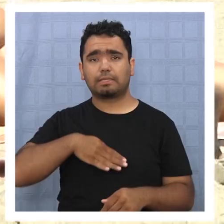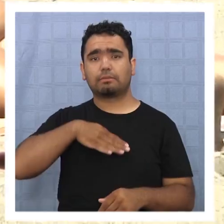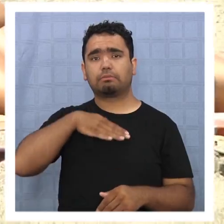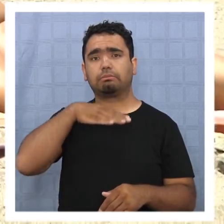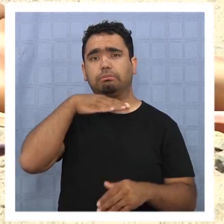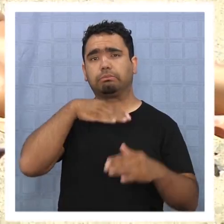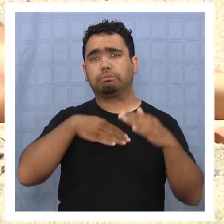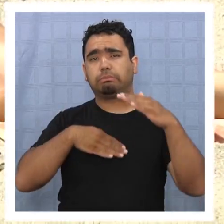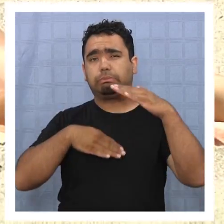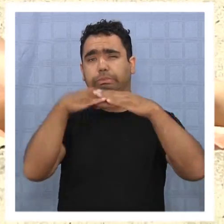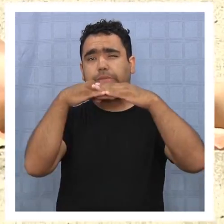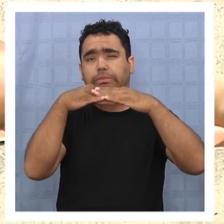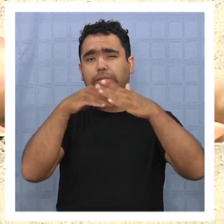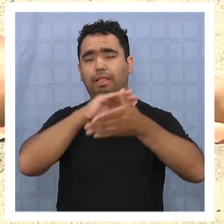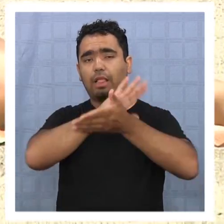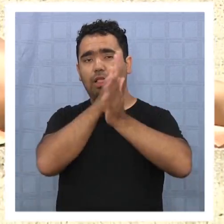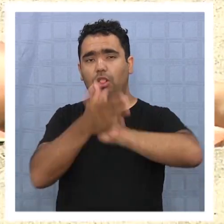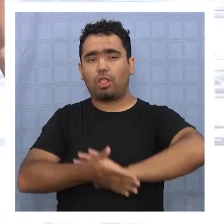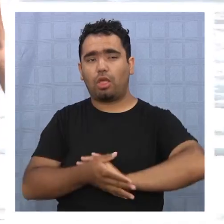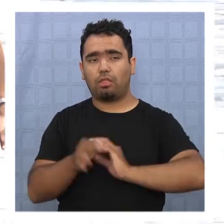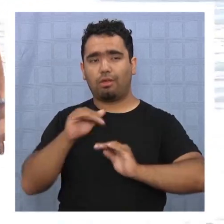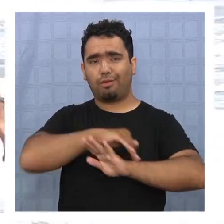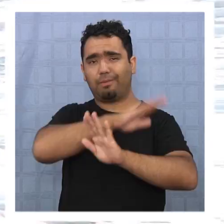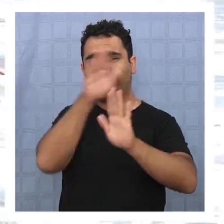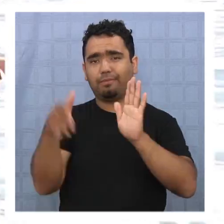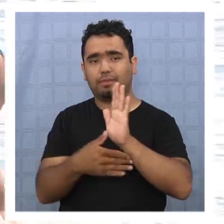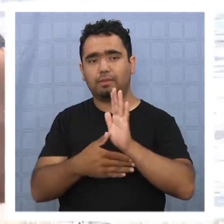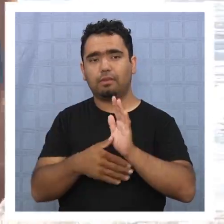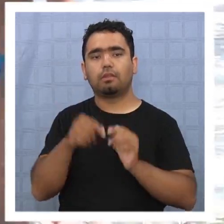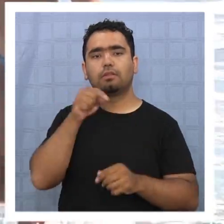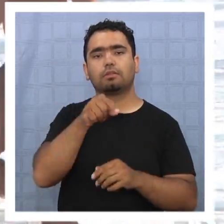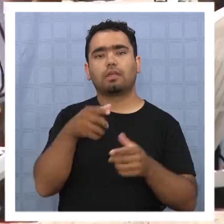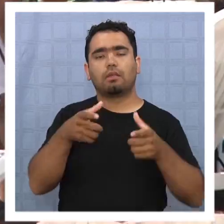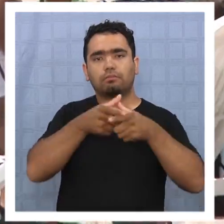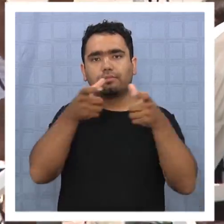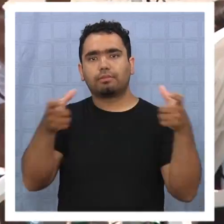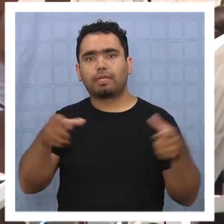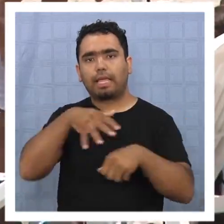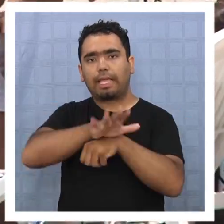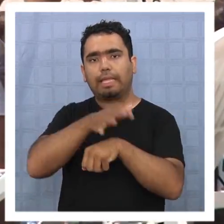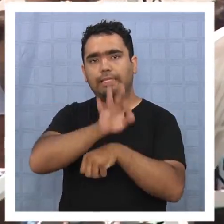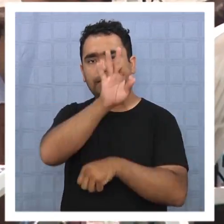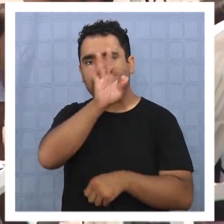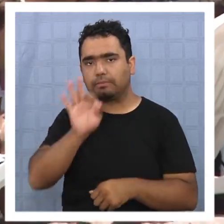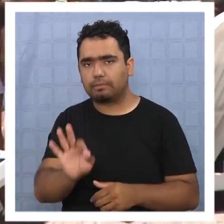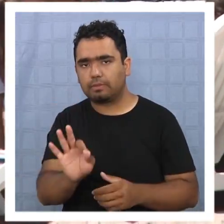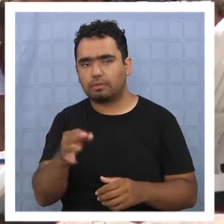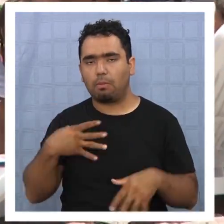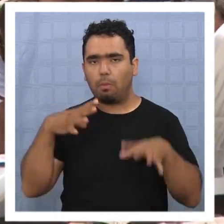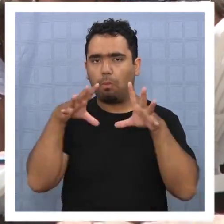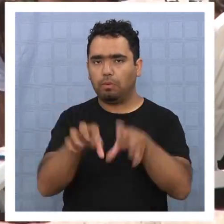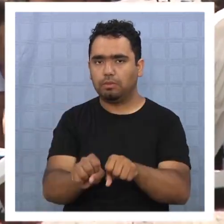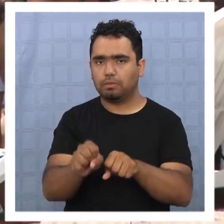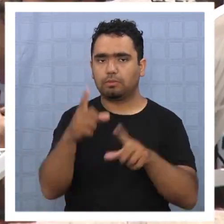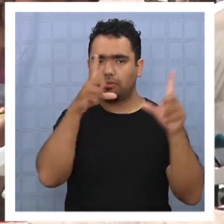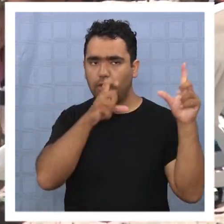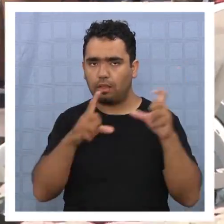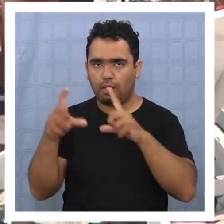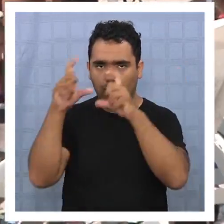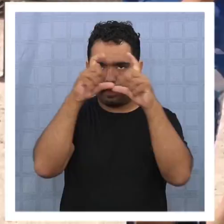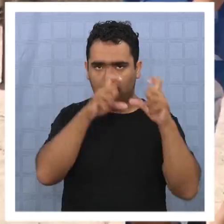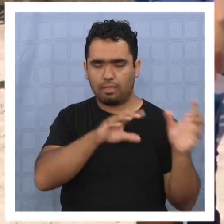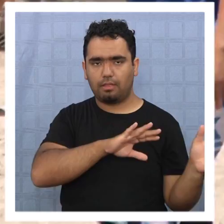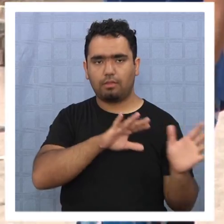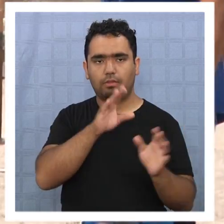el tope la ocupación hotelera de la ciudad, este evento deportivo representa un incremento del 15% en su posicionamiento como destino